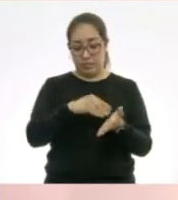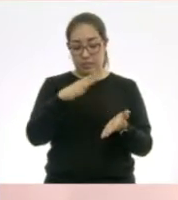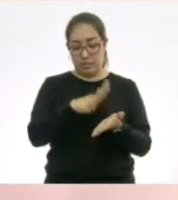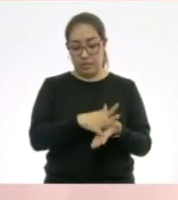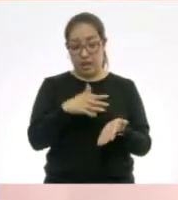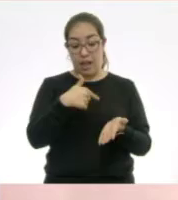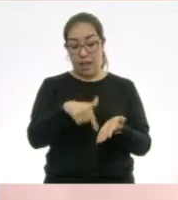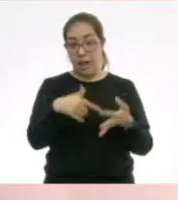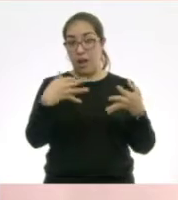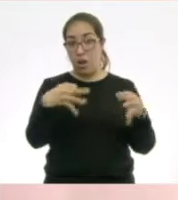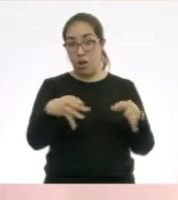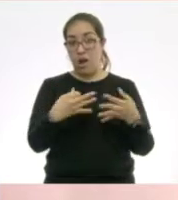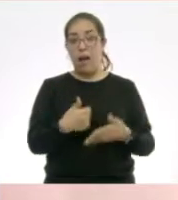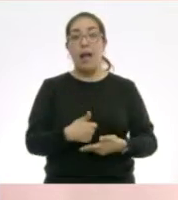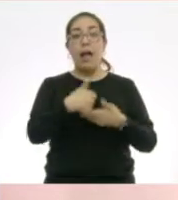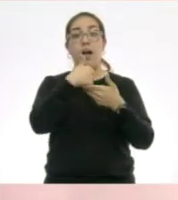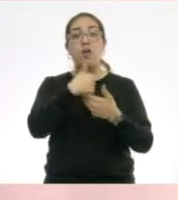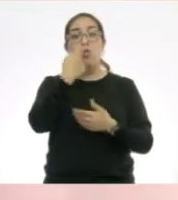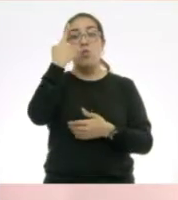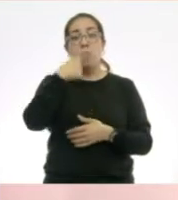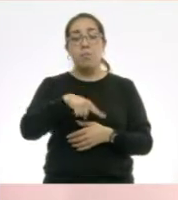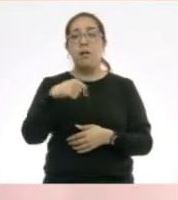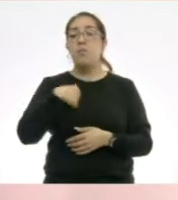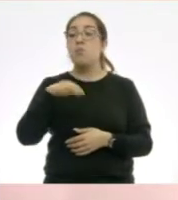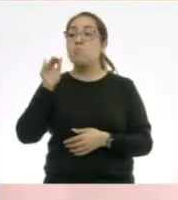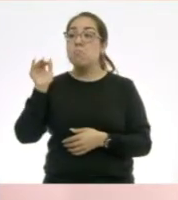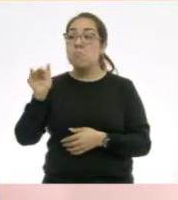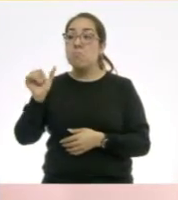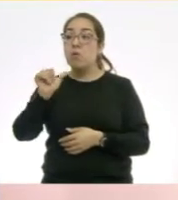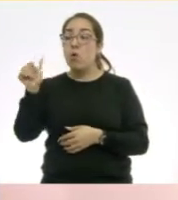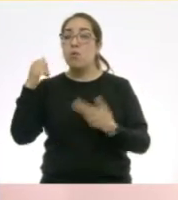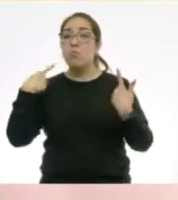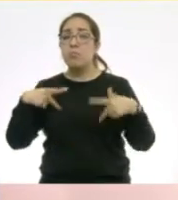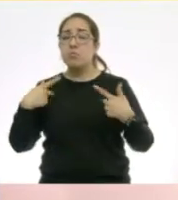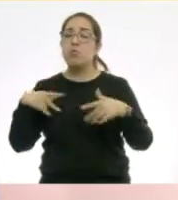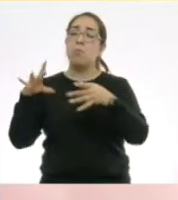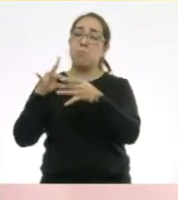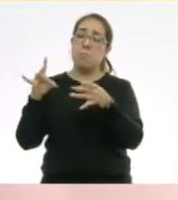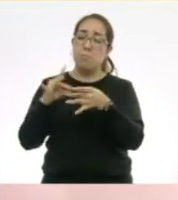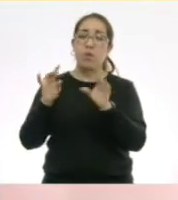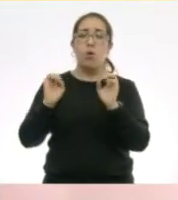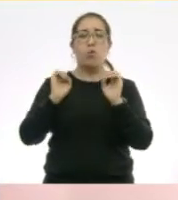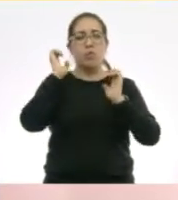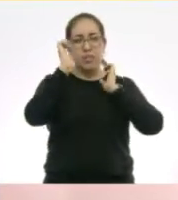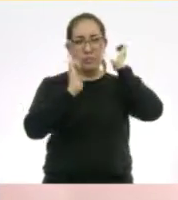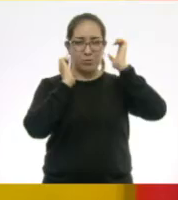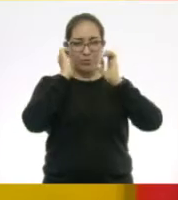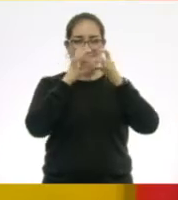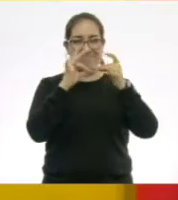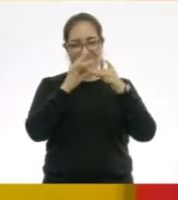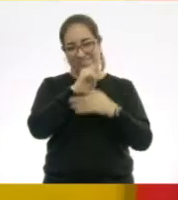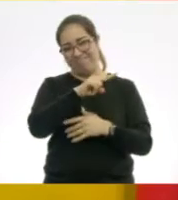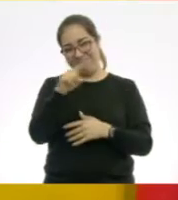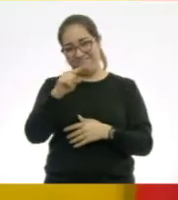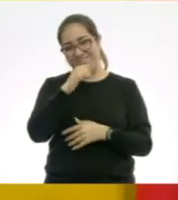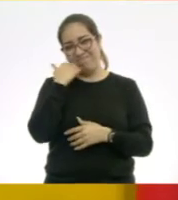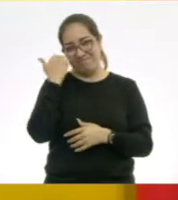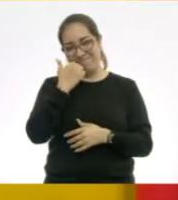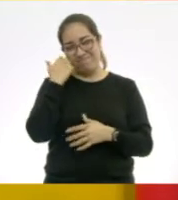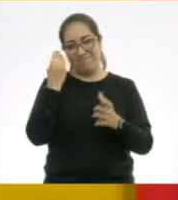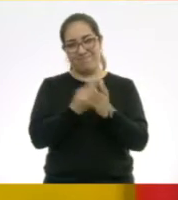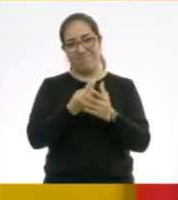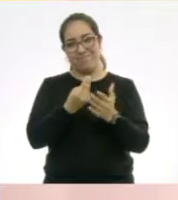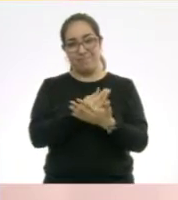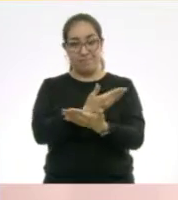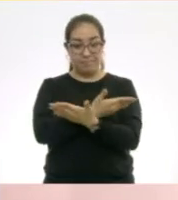ayudar a que cuando yo le comente a otra persona o lo exponga, ustedes cuando estaban en clase lo exponían ante